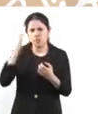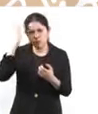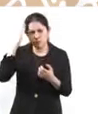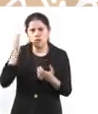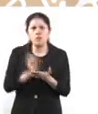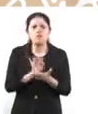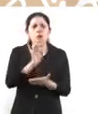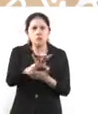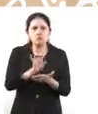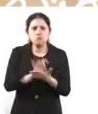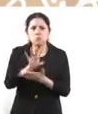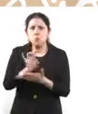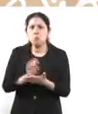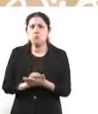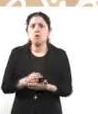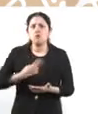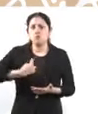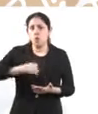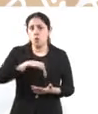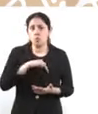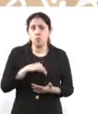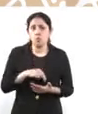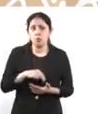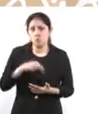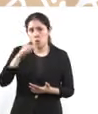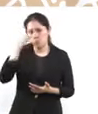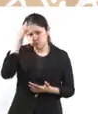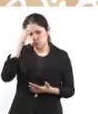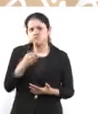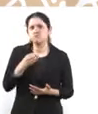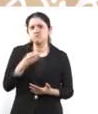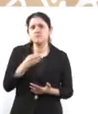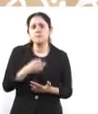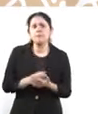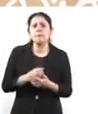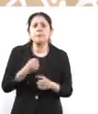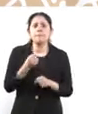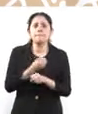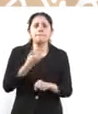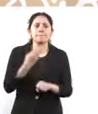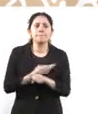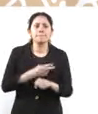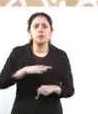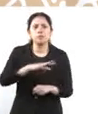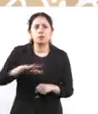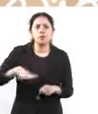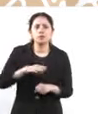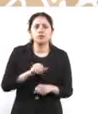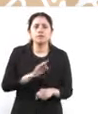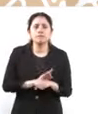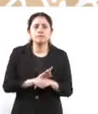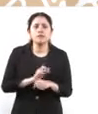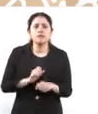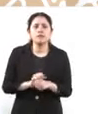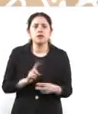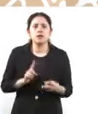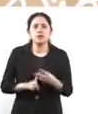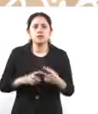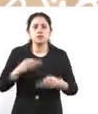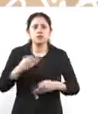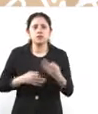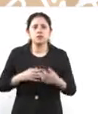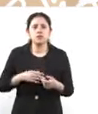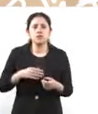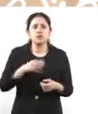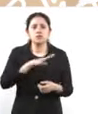En esto estamos totalmente de acuerdo, la Secretaría de Seguridad Ciudadana, la Fiscal General de Justicia